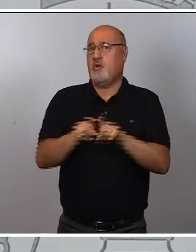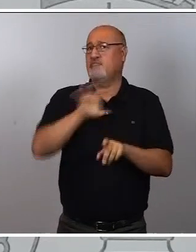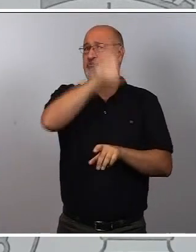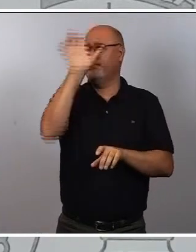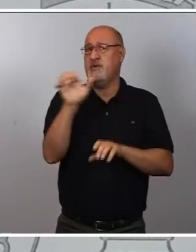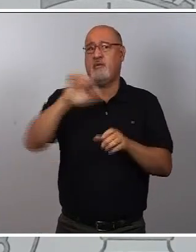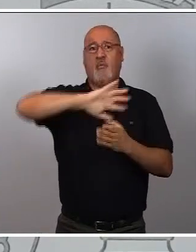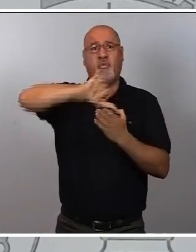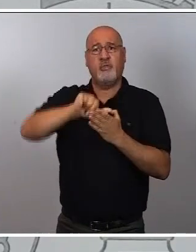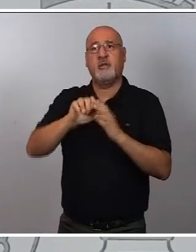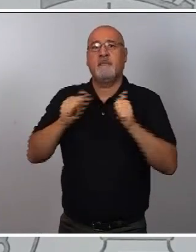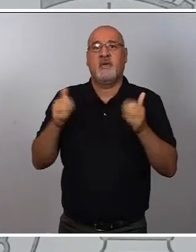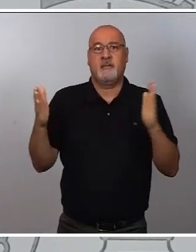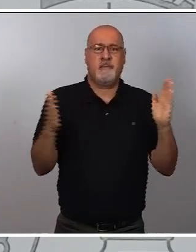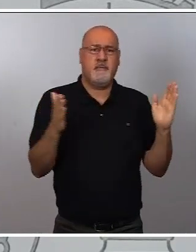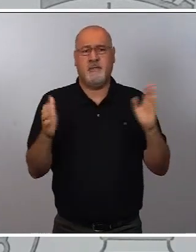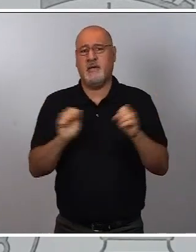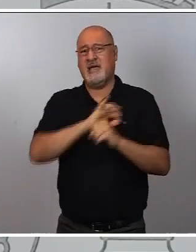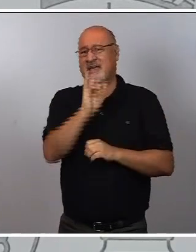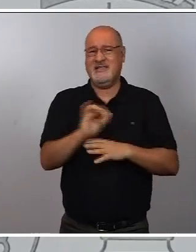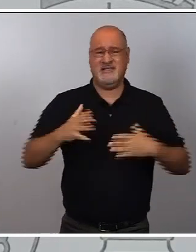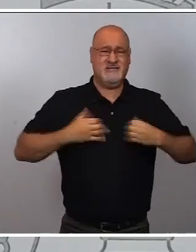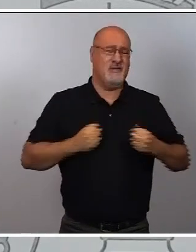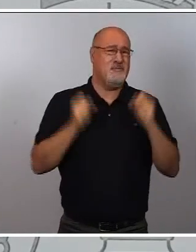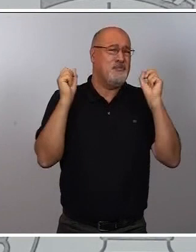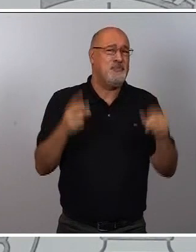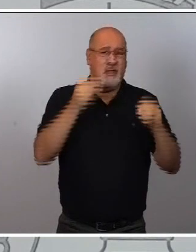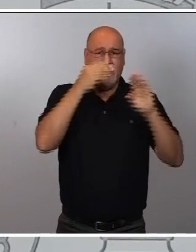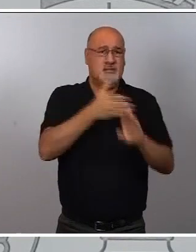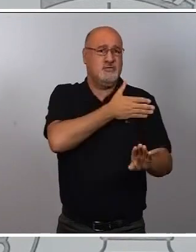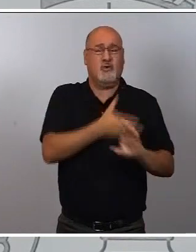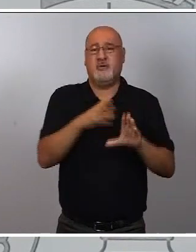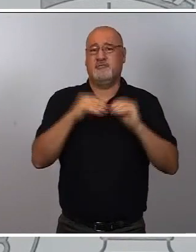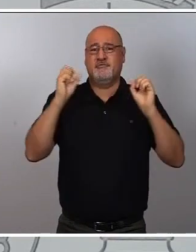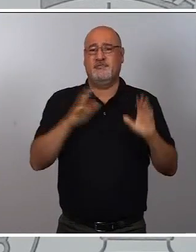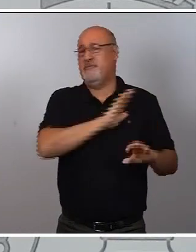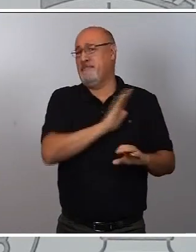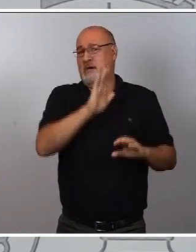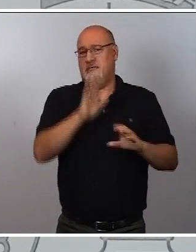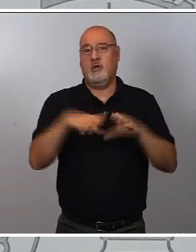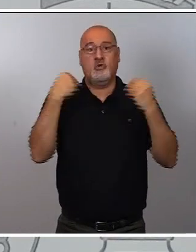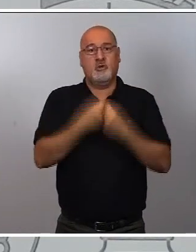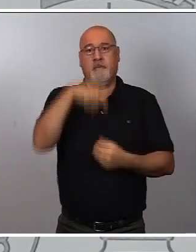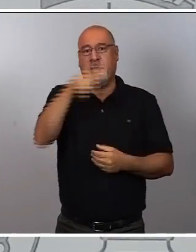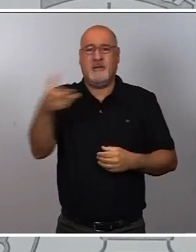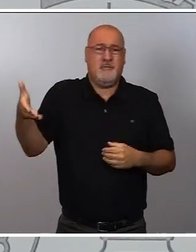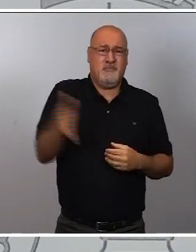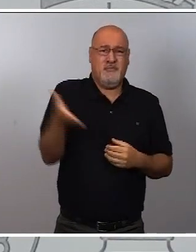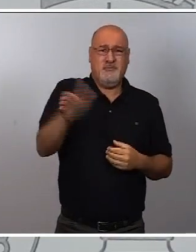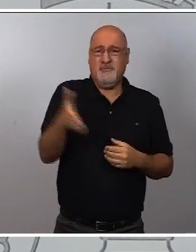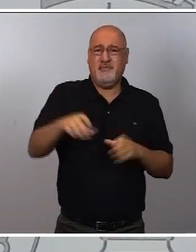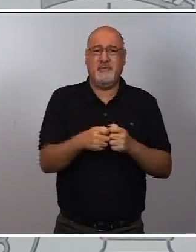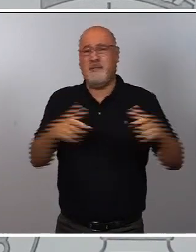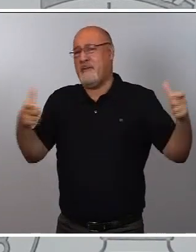empezaba a atravesar la peor crisis sanitaria de nuestra historia reciente. Los números de personas fallecidas alcanzaron cotas